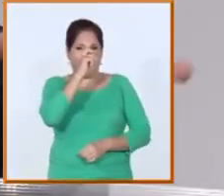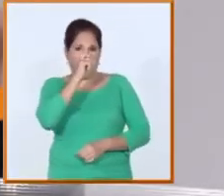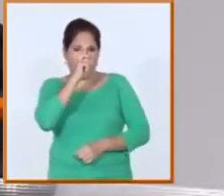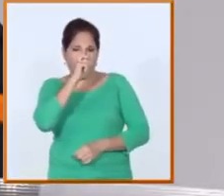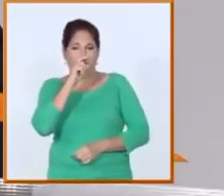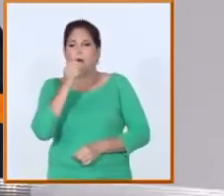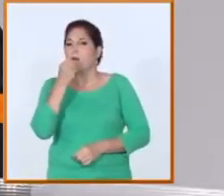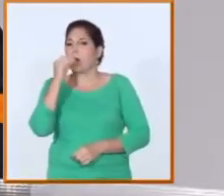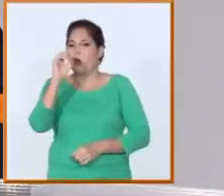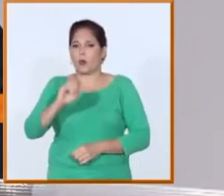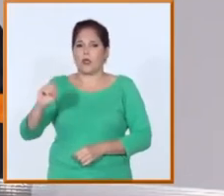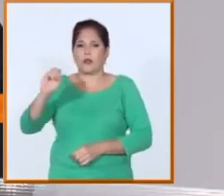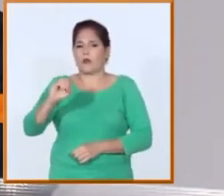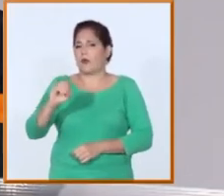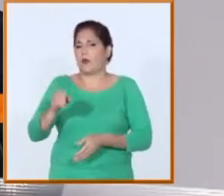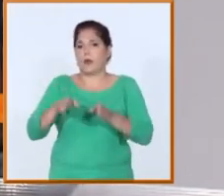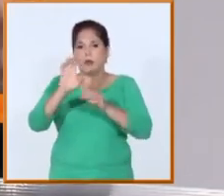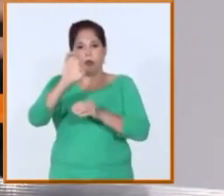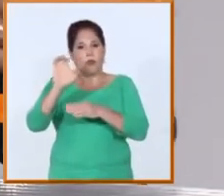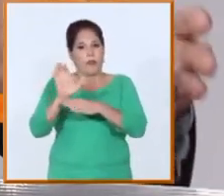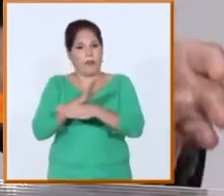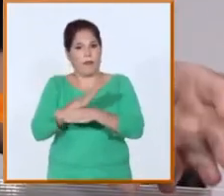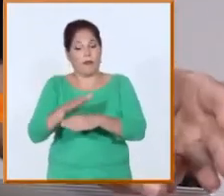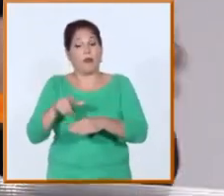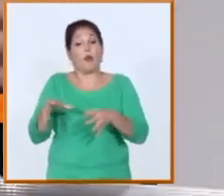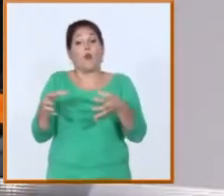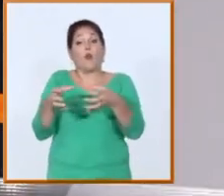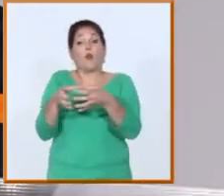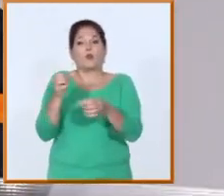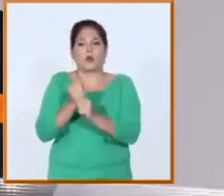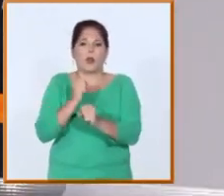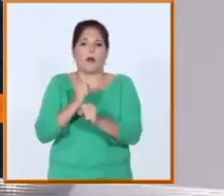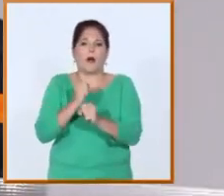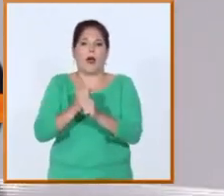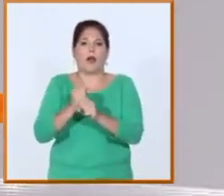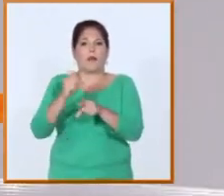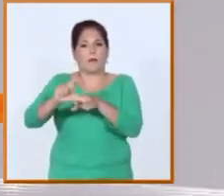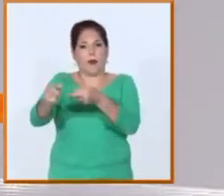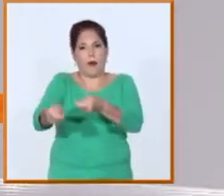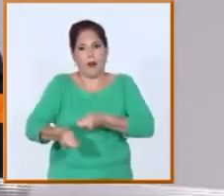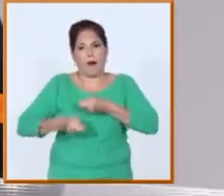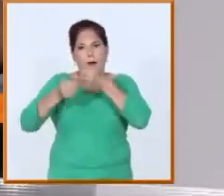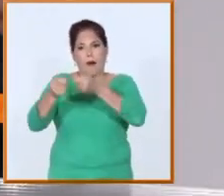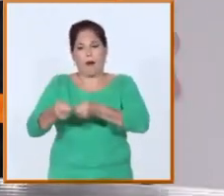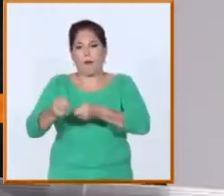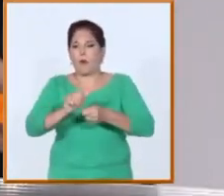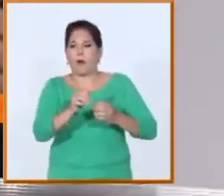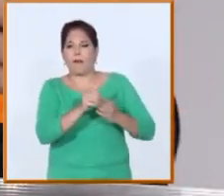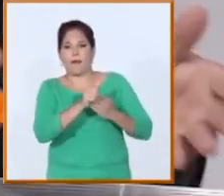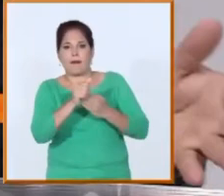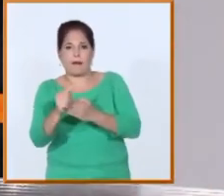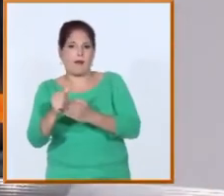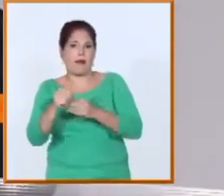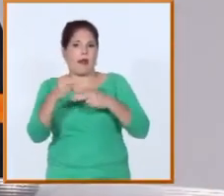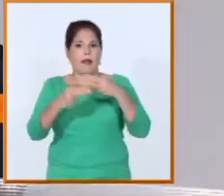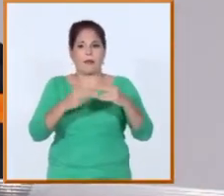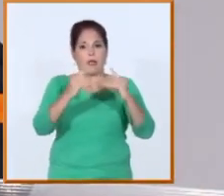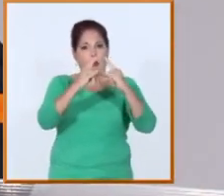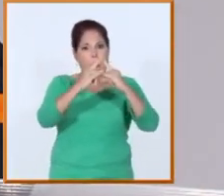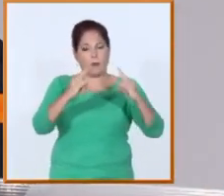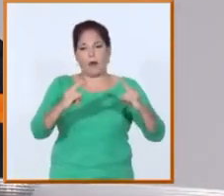en cuanto a organizaciones e instituciones y los pone a trabajar juntos en tareas productivas los lleva a las comunidades a realizar labores